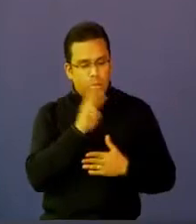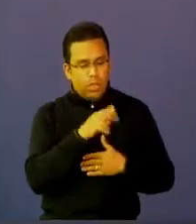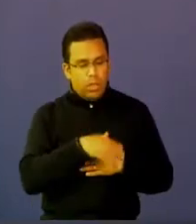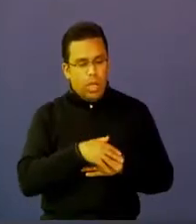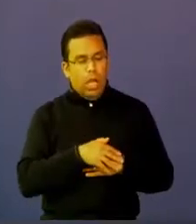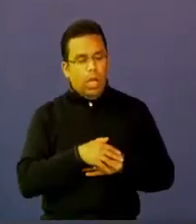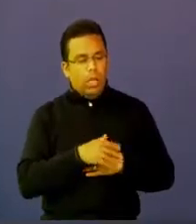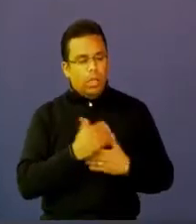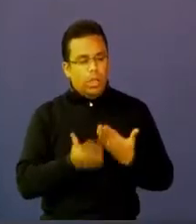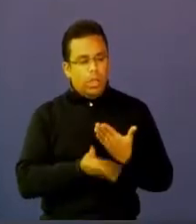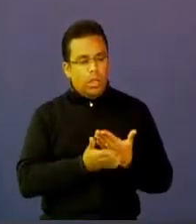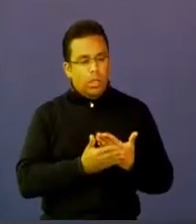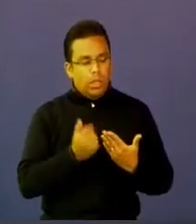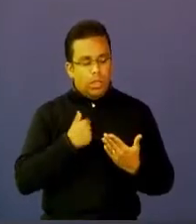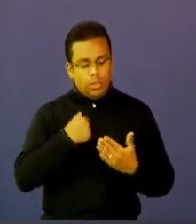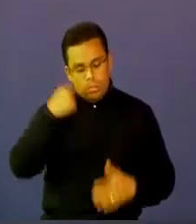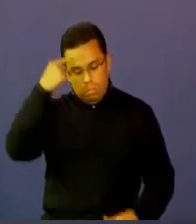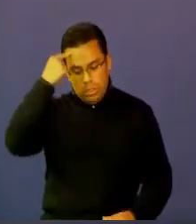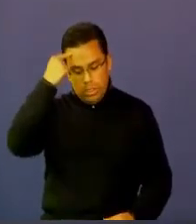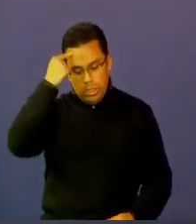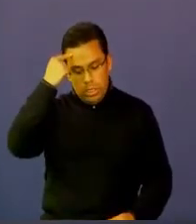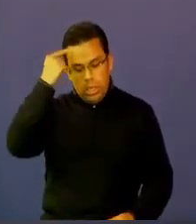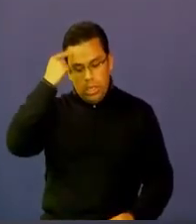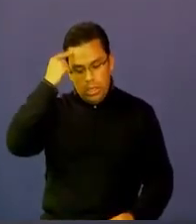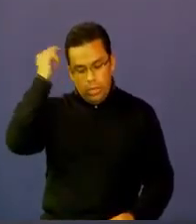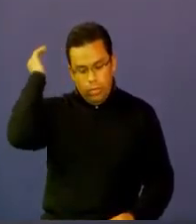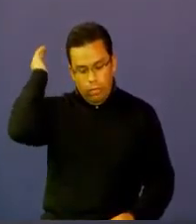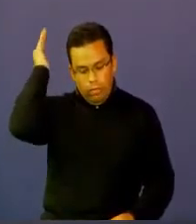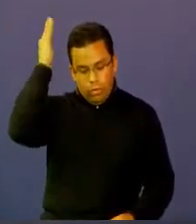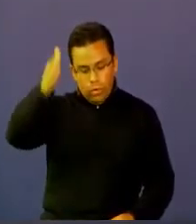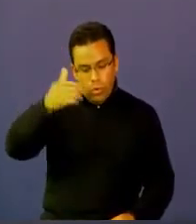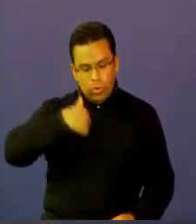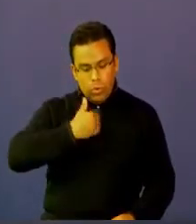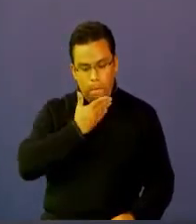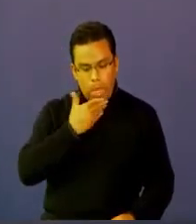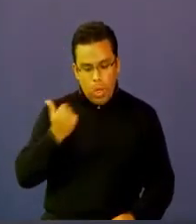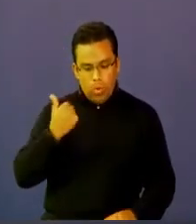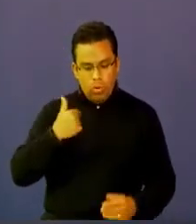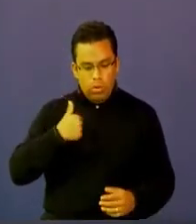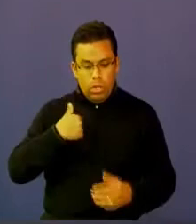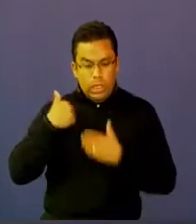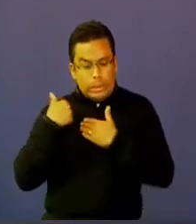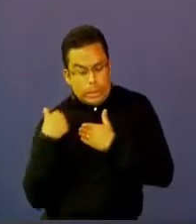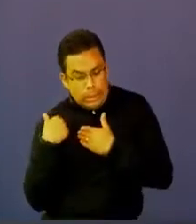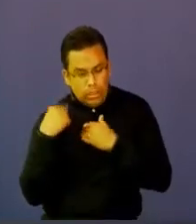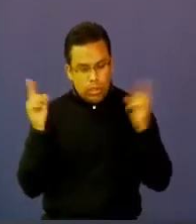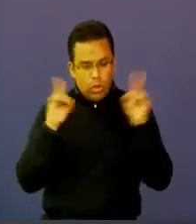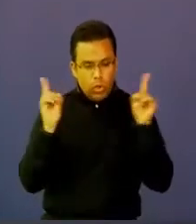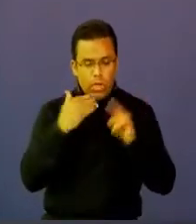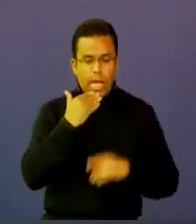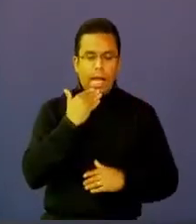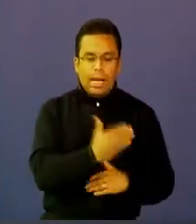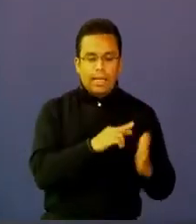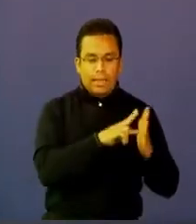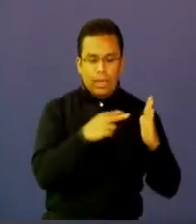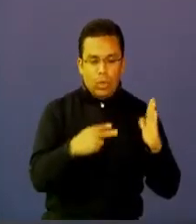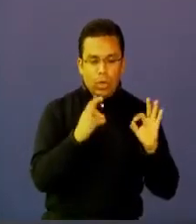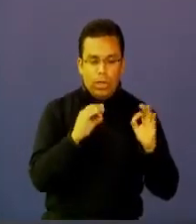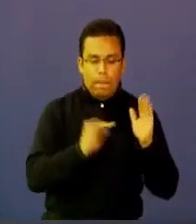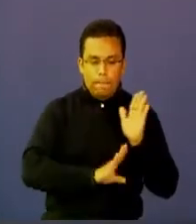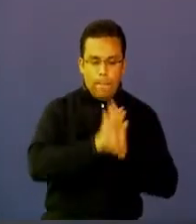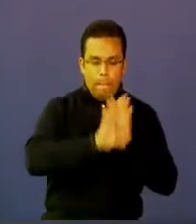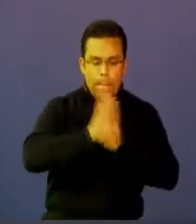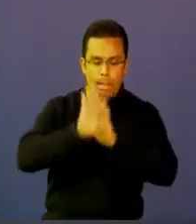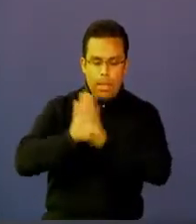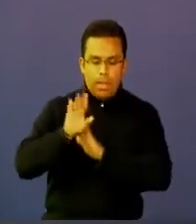poder pensar que en el futuro se nos va a hacer la tarea mucho más fácil a los maestros gracias a la tecnología y gracias a todas